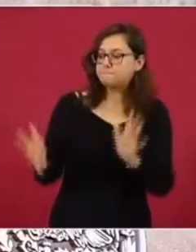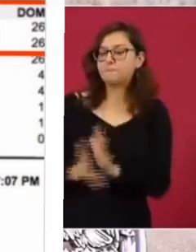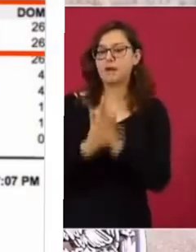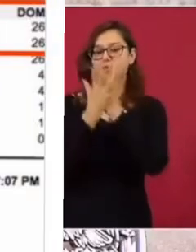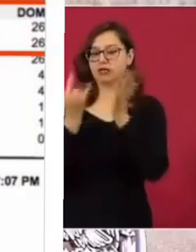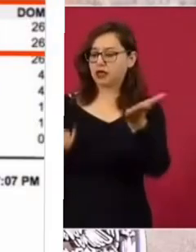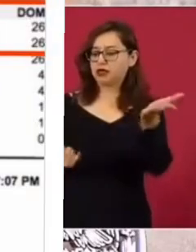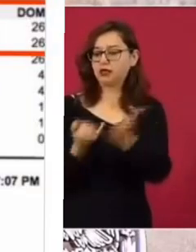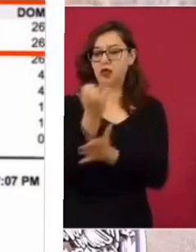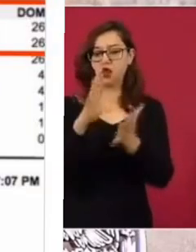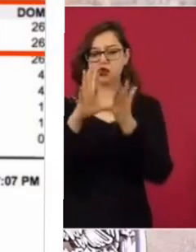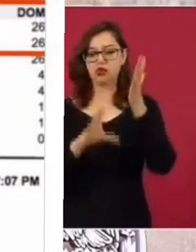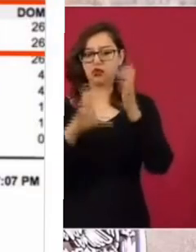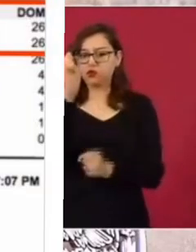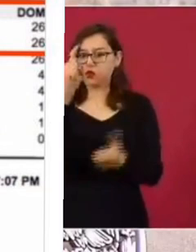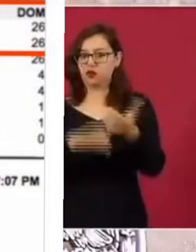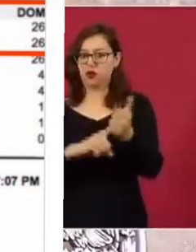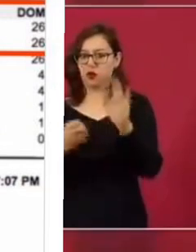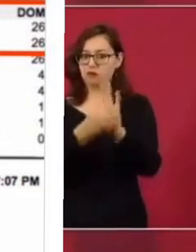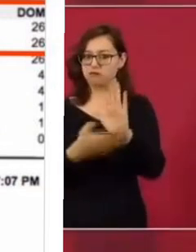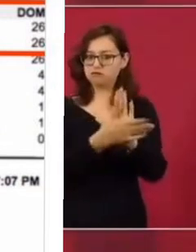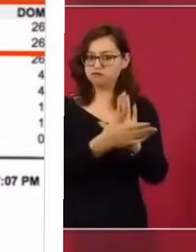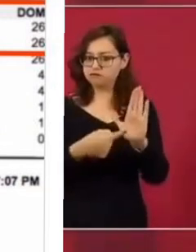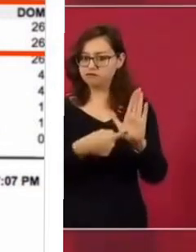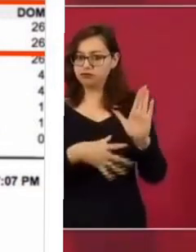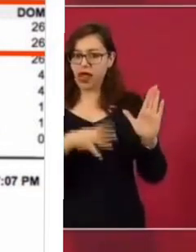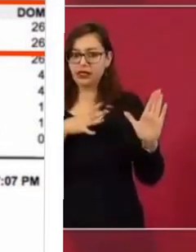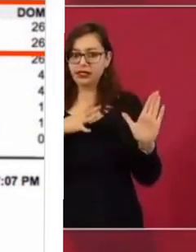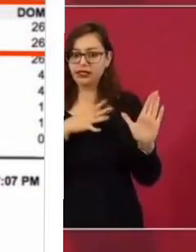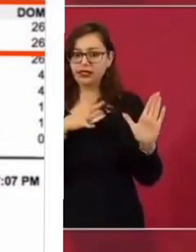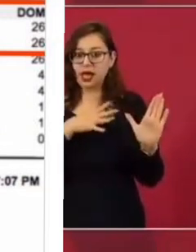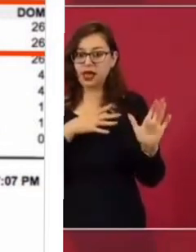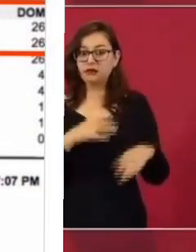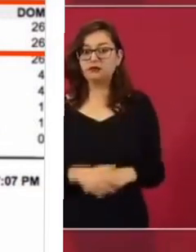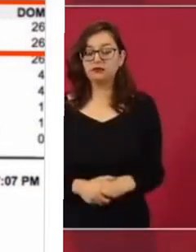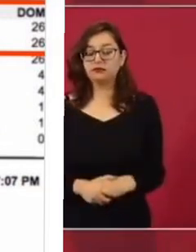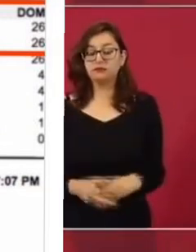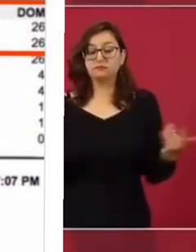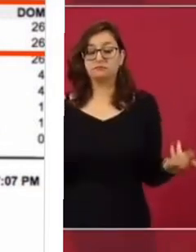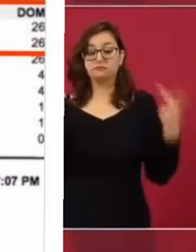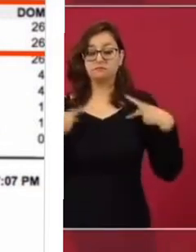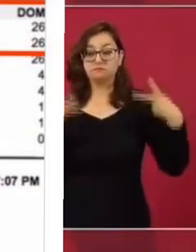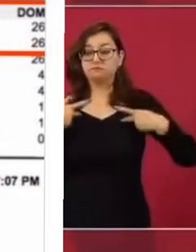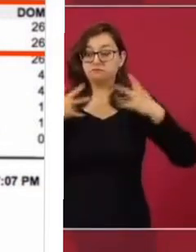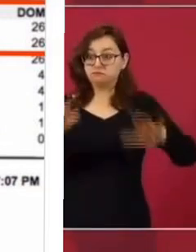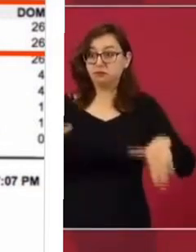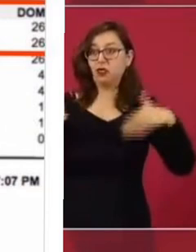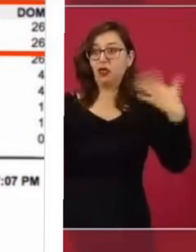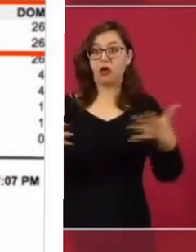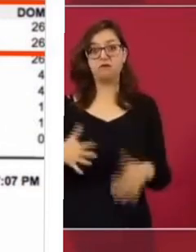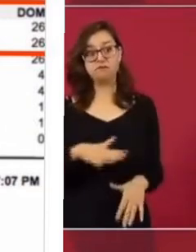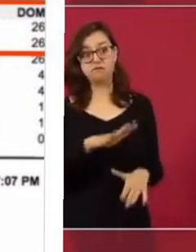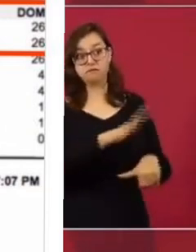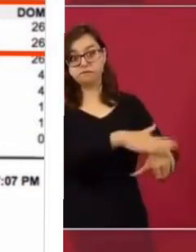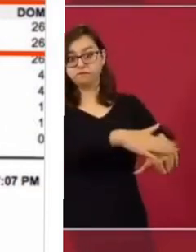el registro de propiedades de Houston no fue inscrita a la renta de la casa de un ejecutivo de Baker Hughes al hijo del presidente Andrés